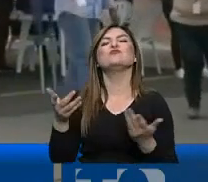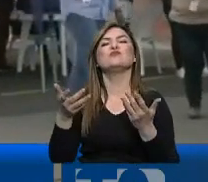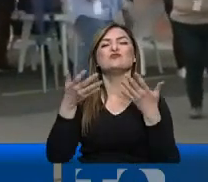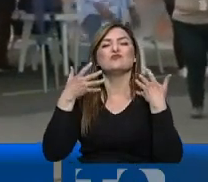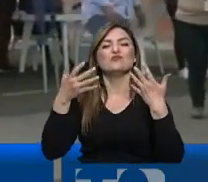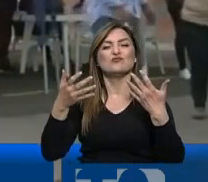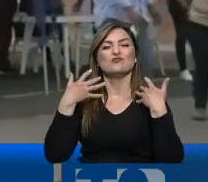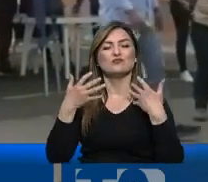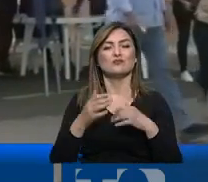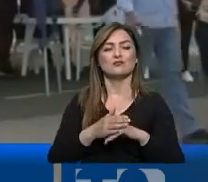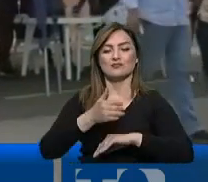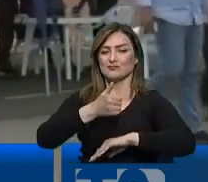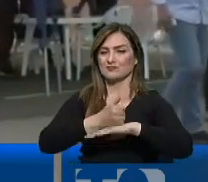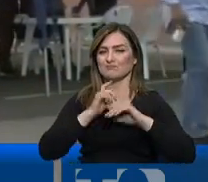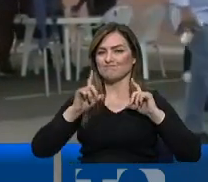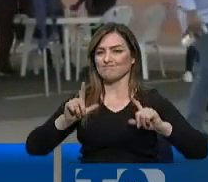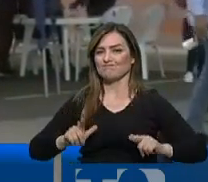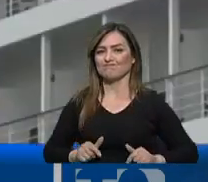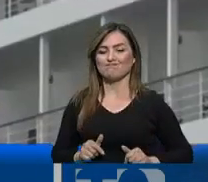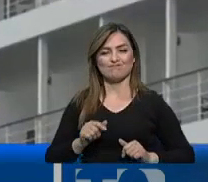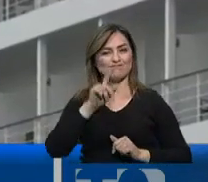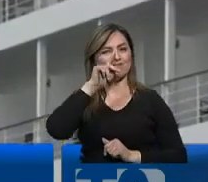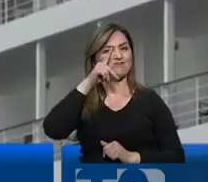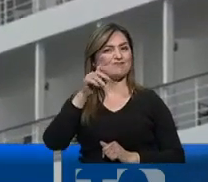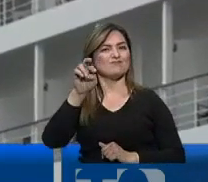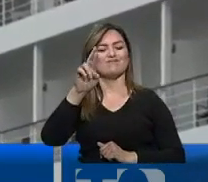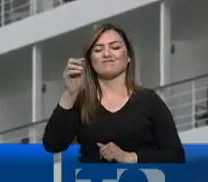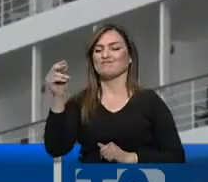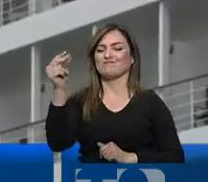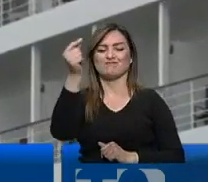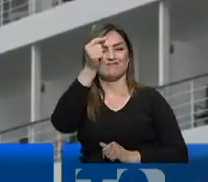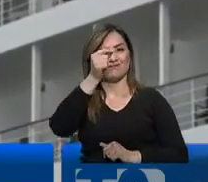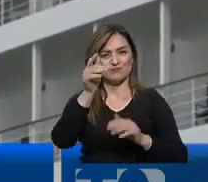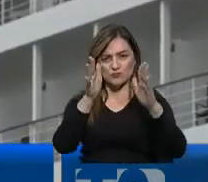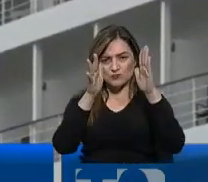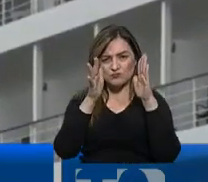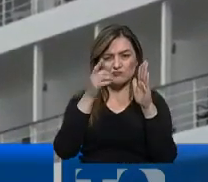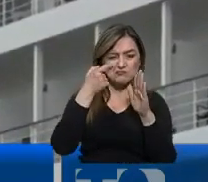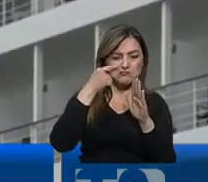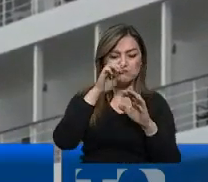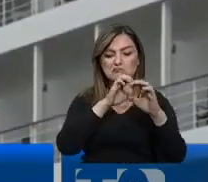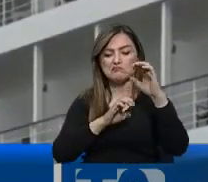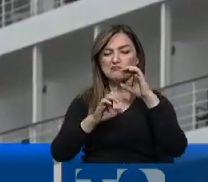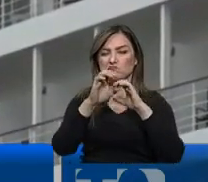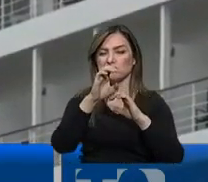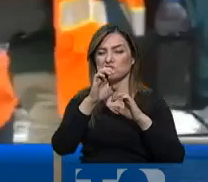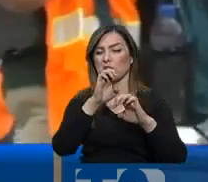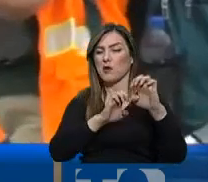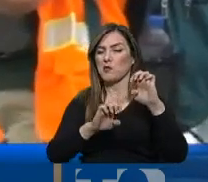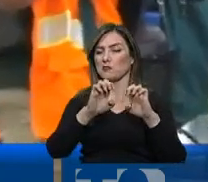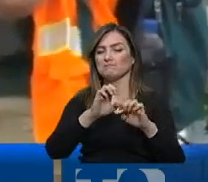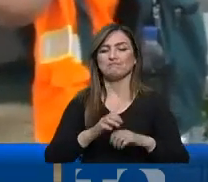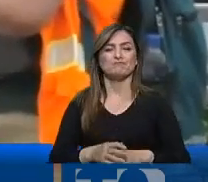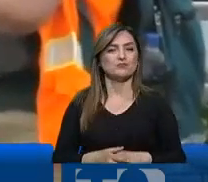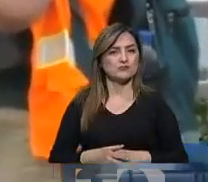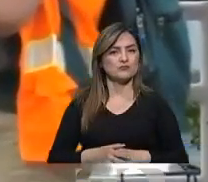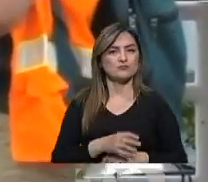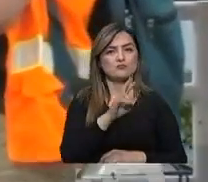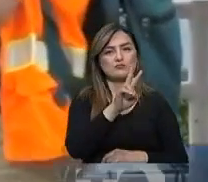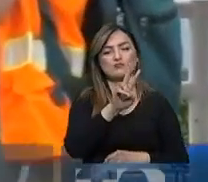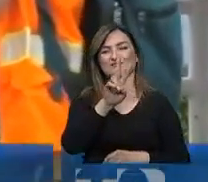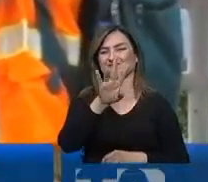autoridades sanitarias de la ciudad activaron de inmediato el protocolo para la atención de pacientes con COVID-19. De los